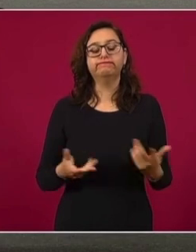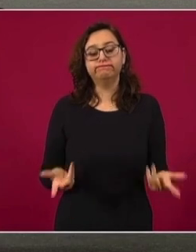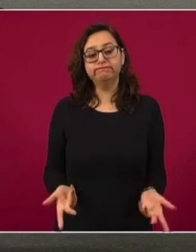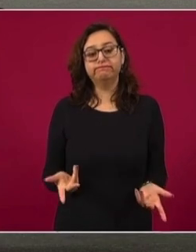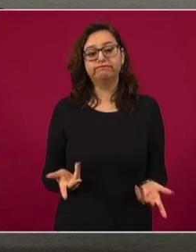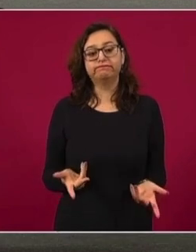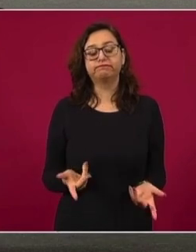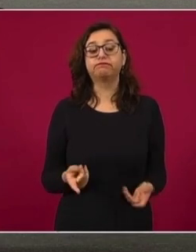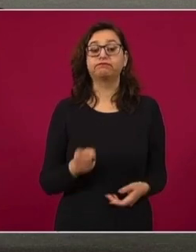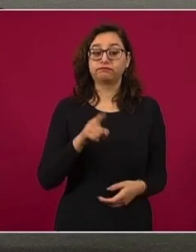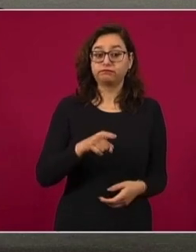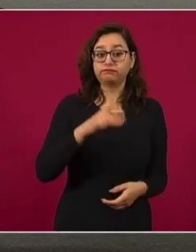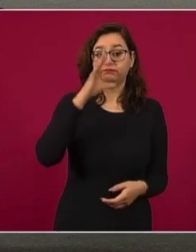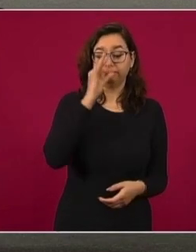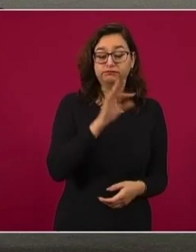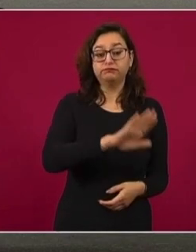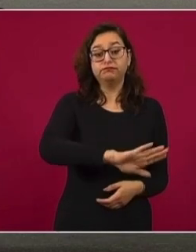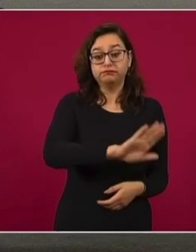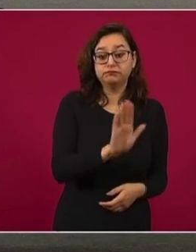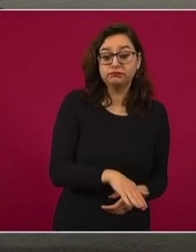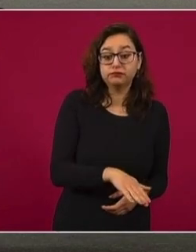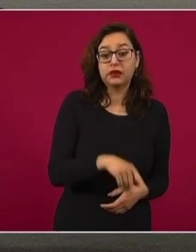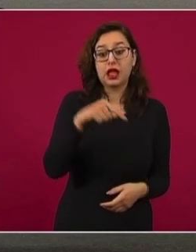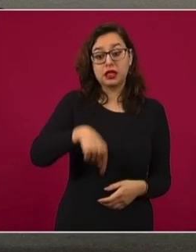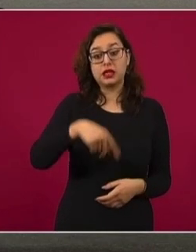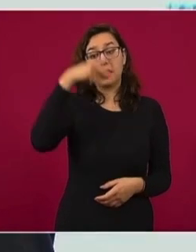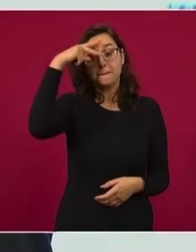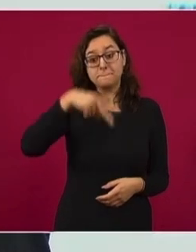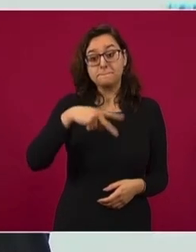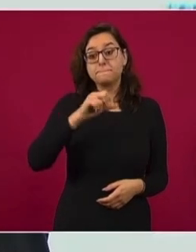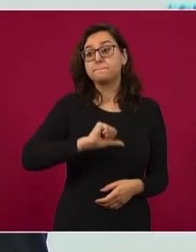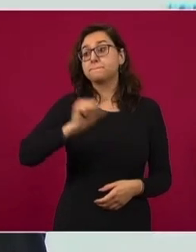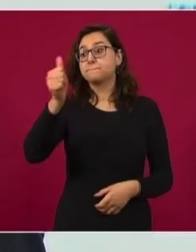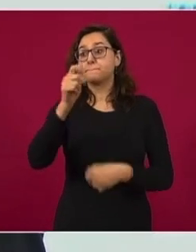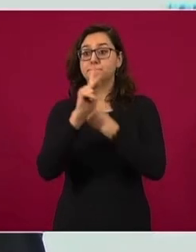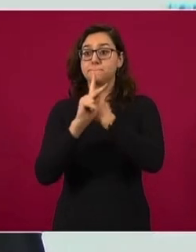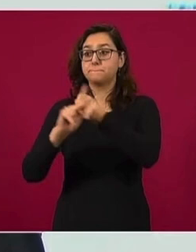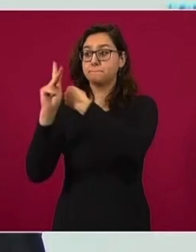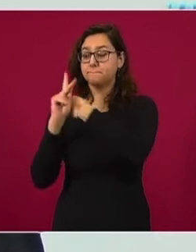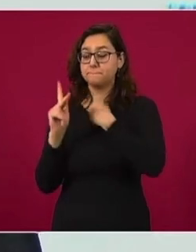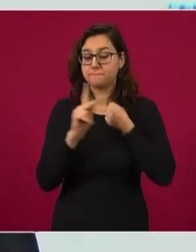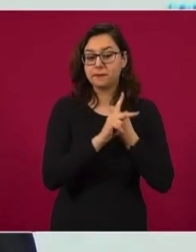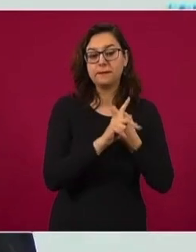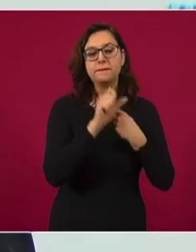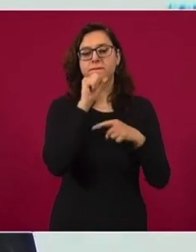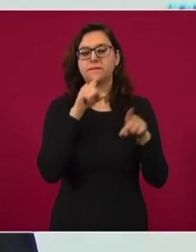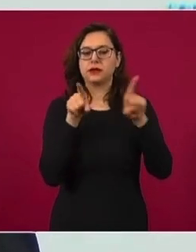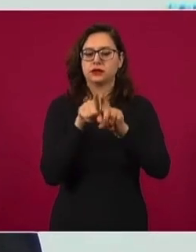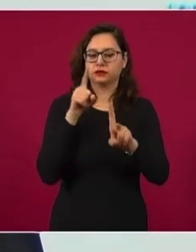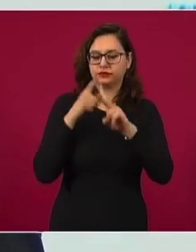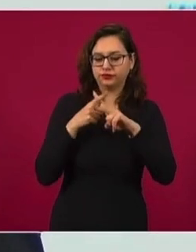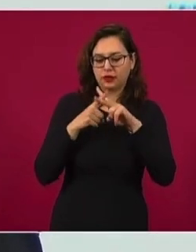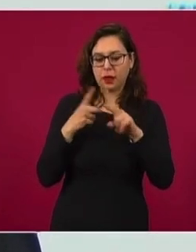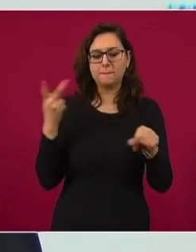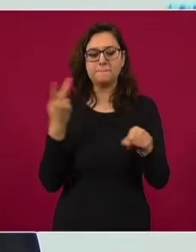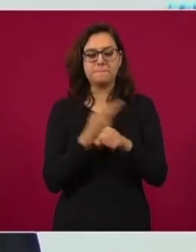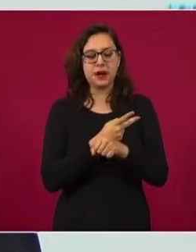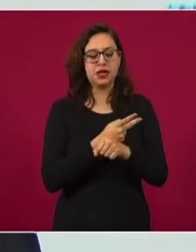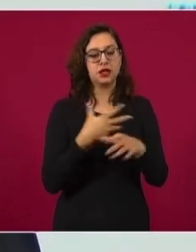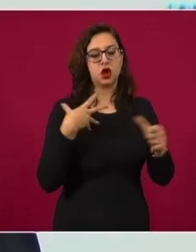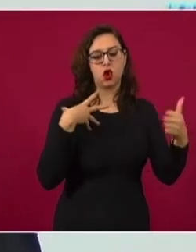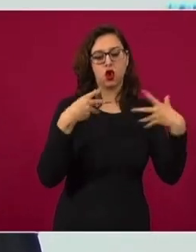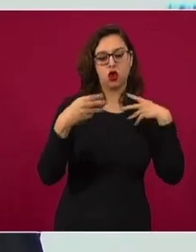no solamente en México, sino en otros países, hay un periodo de 21 días en promedio entre la reducción o aumento